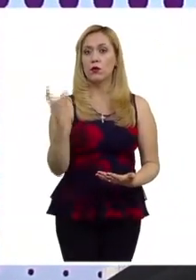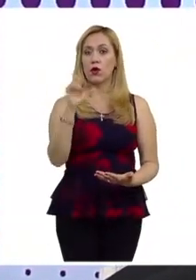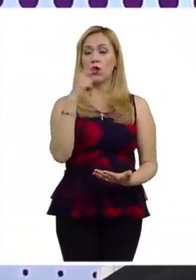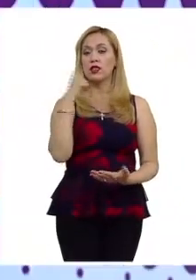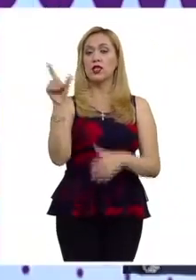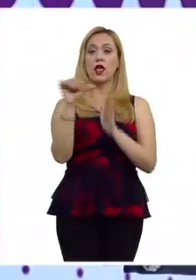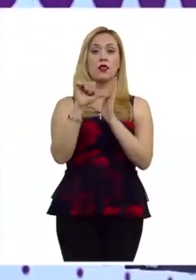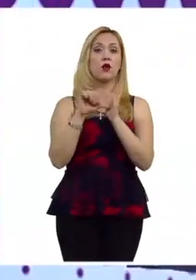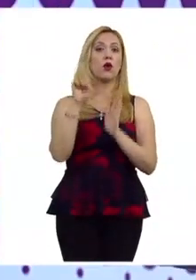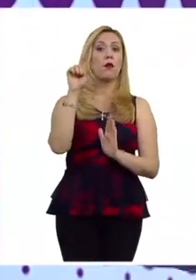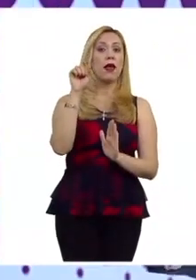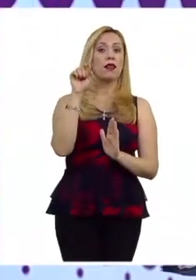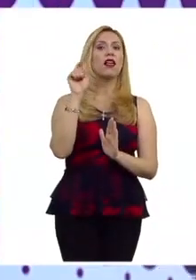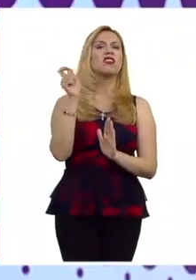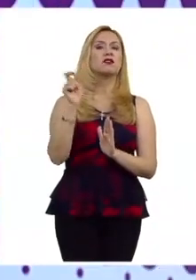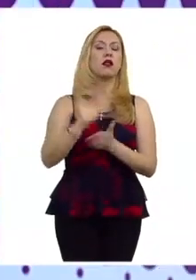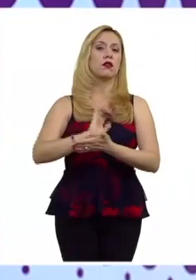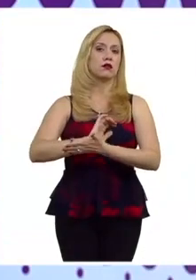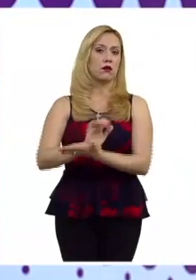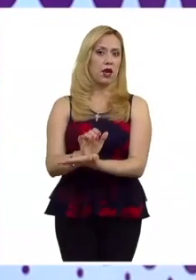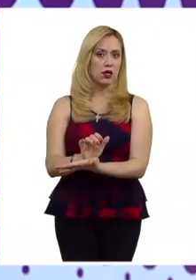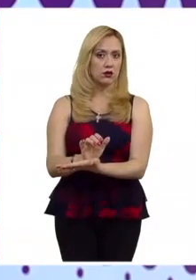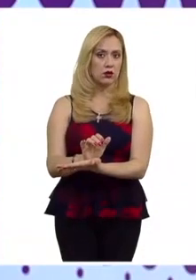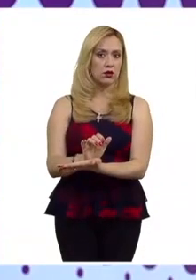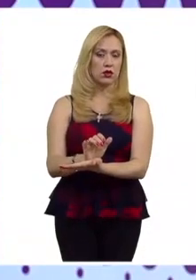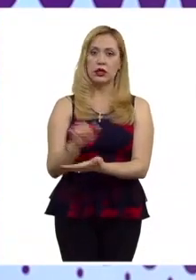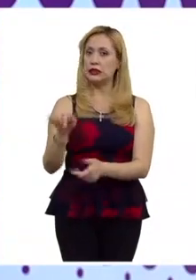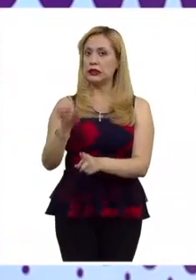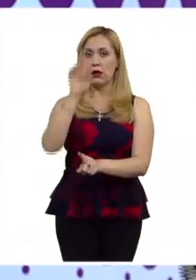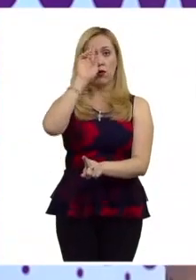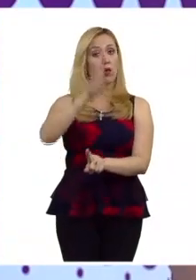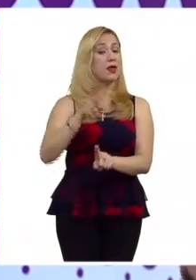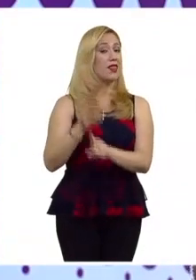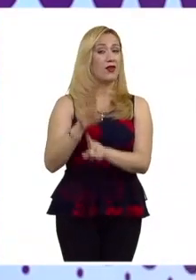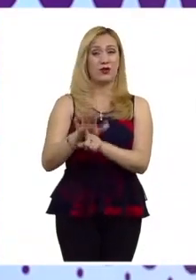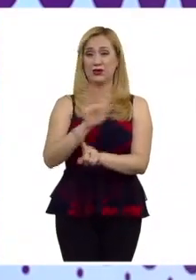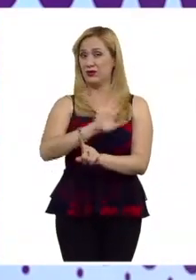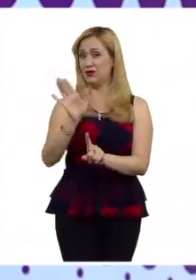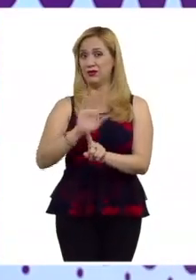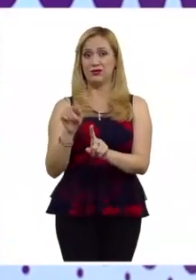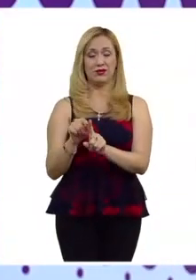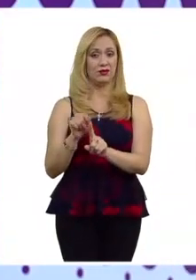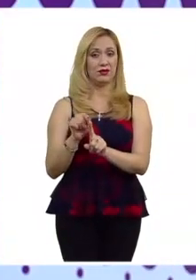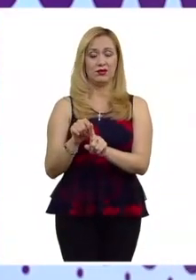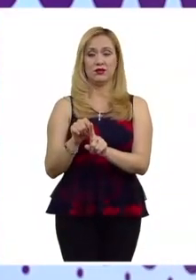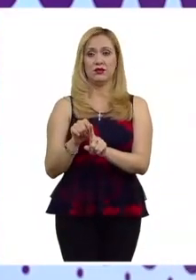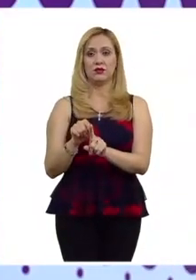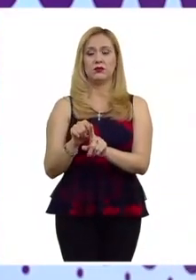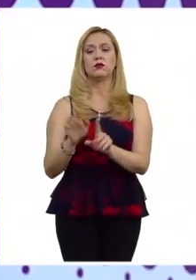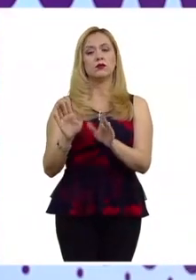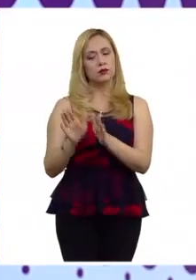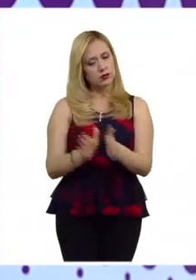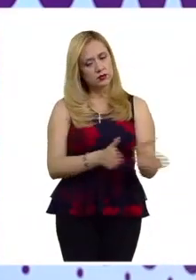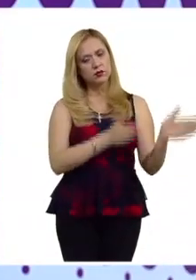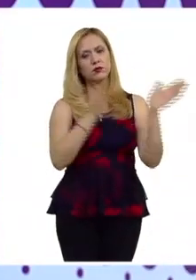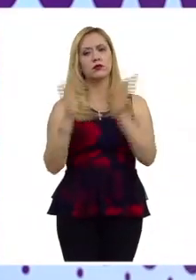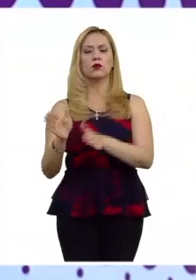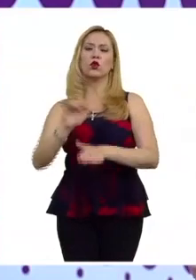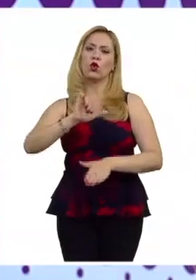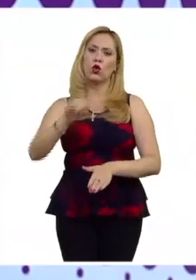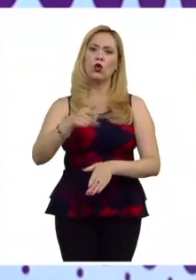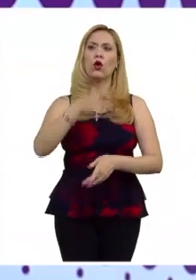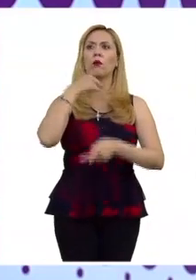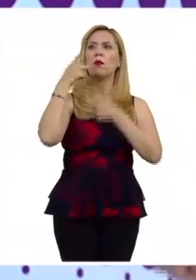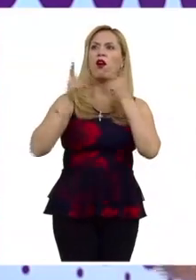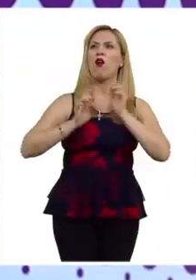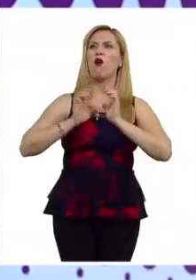artículo 20 a la discriminación pero ese es el que está prohibido como decía María otros discursos de odio no están